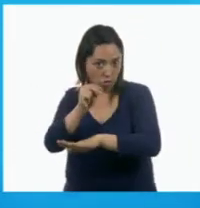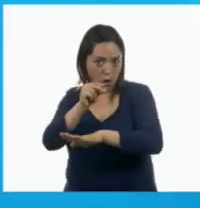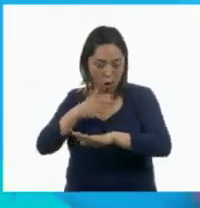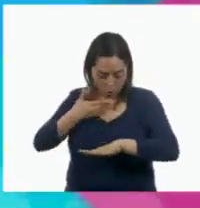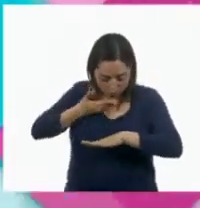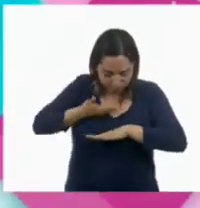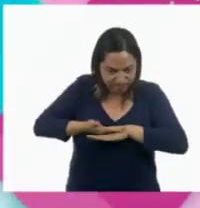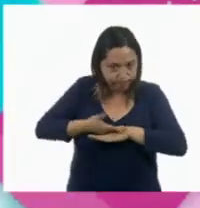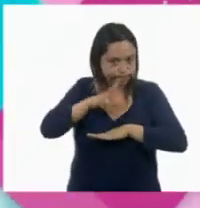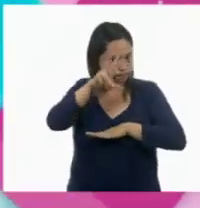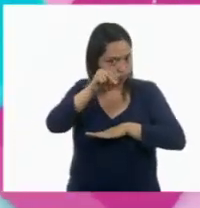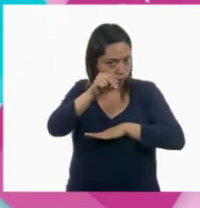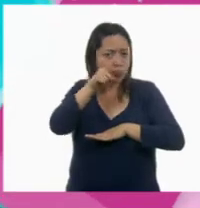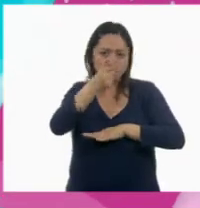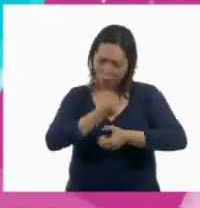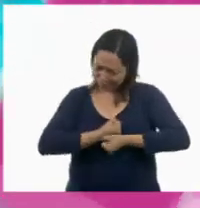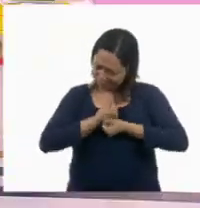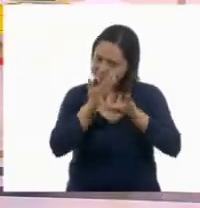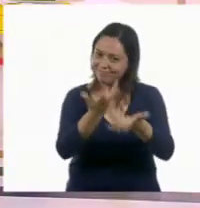lo que sientes!